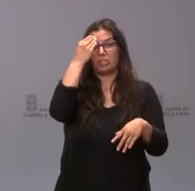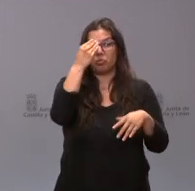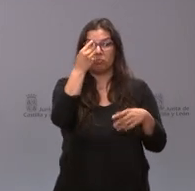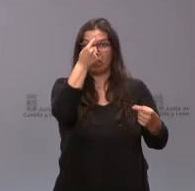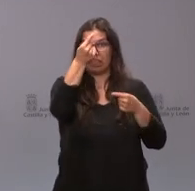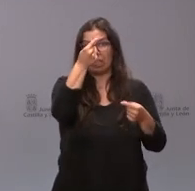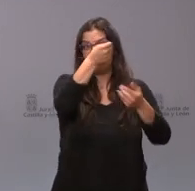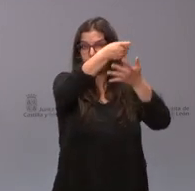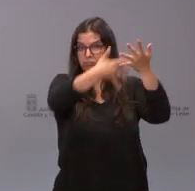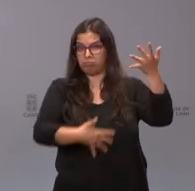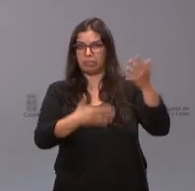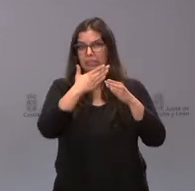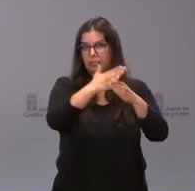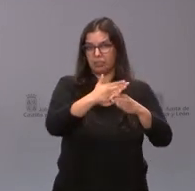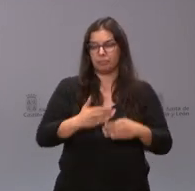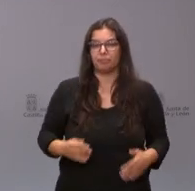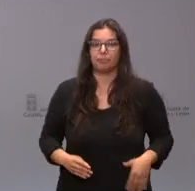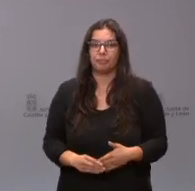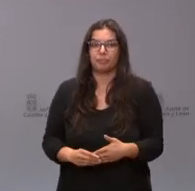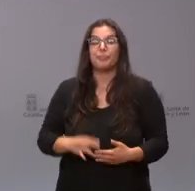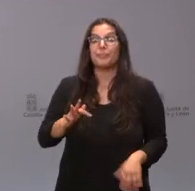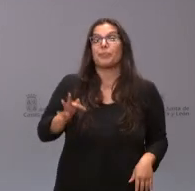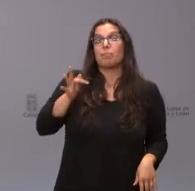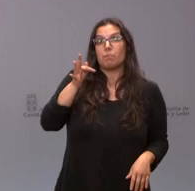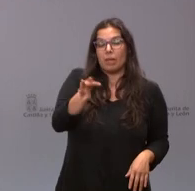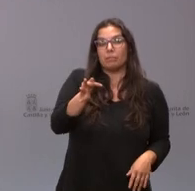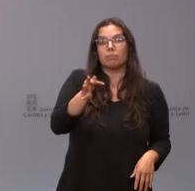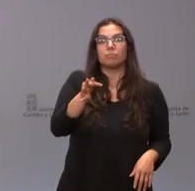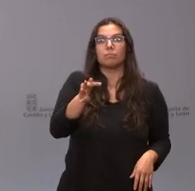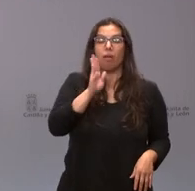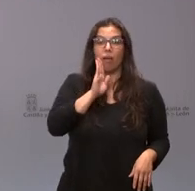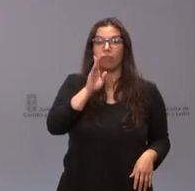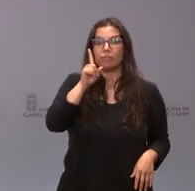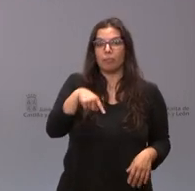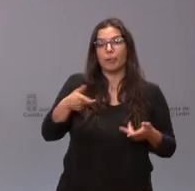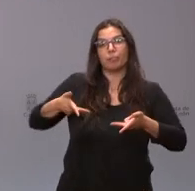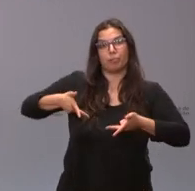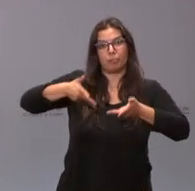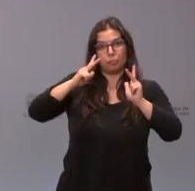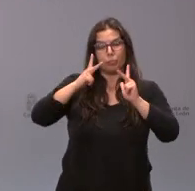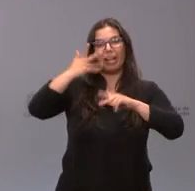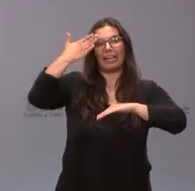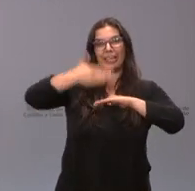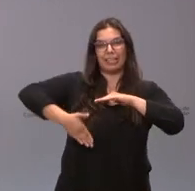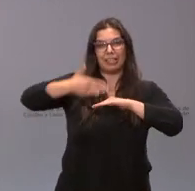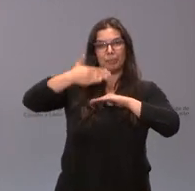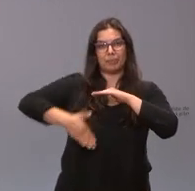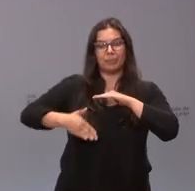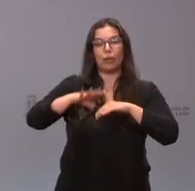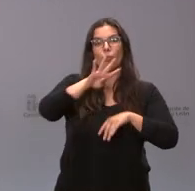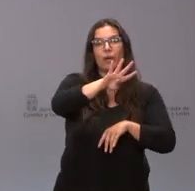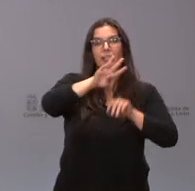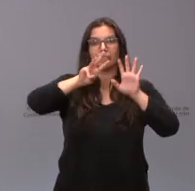detalle la que tienen ustedes. A eso se suma, como les digo, la autorización del límite de 48